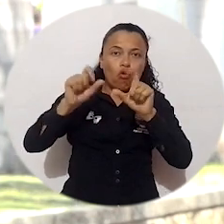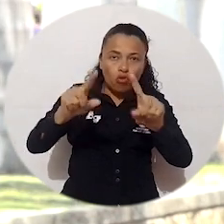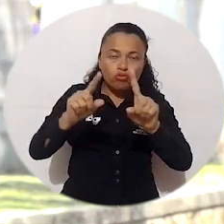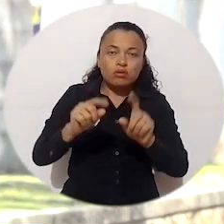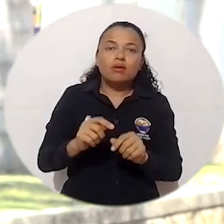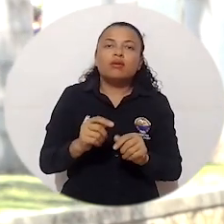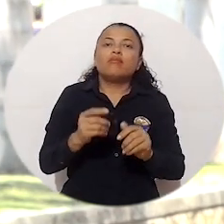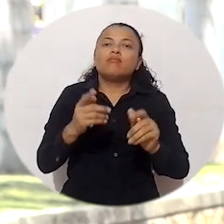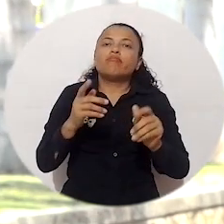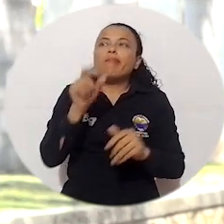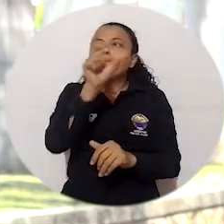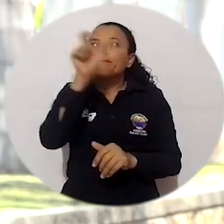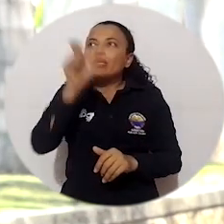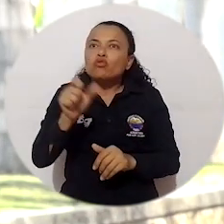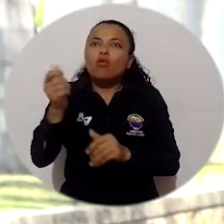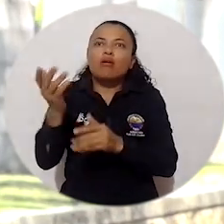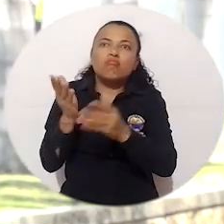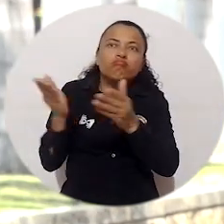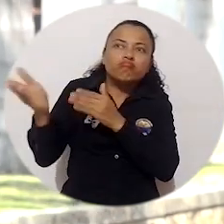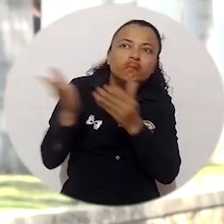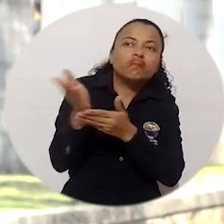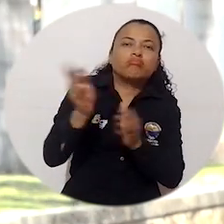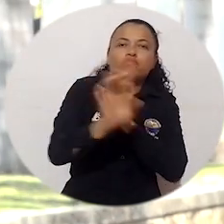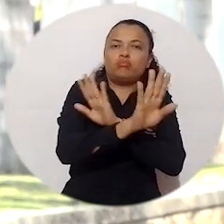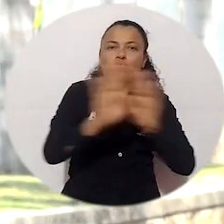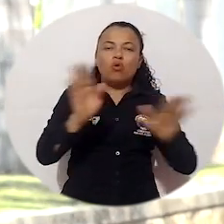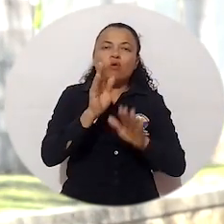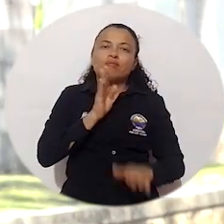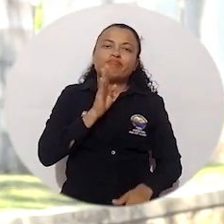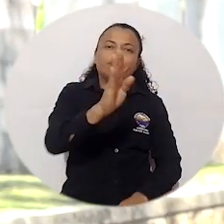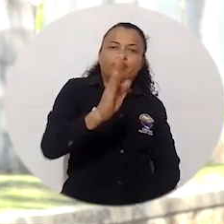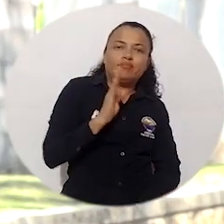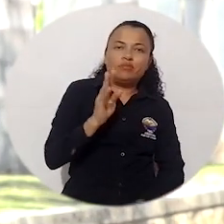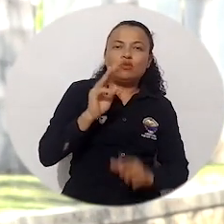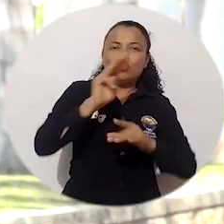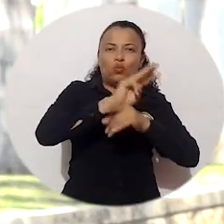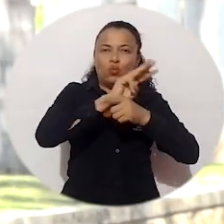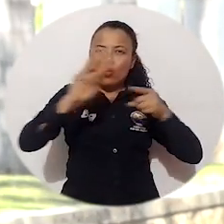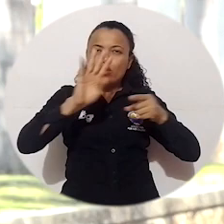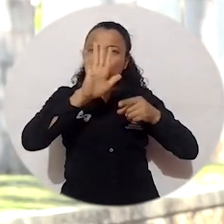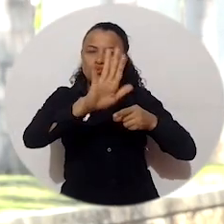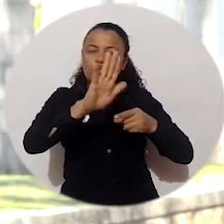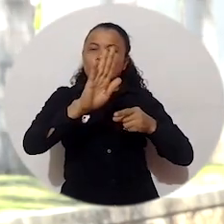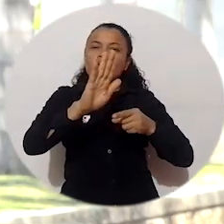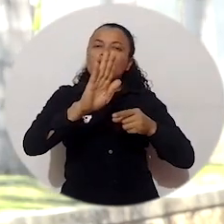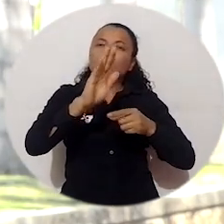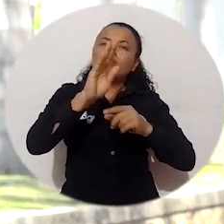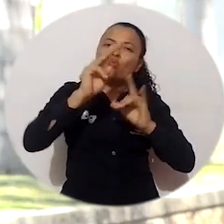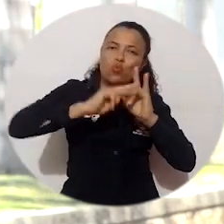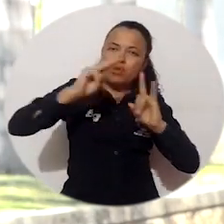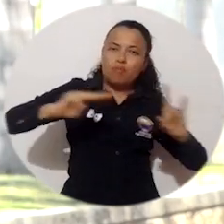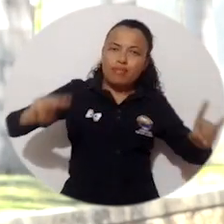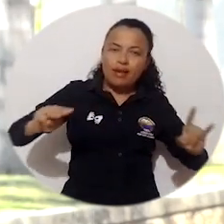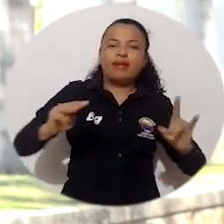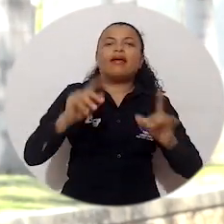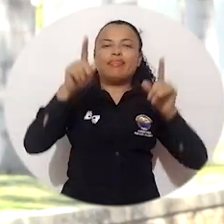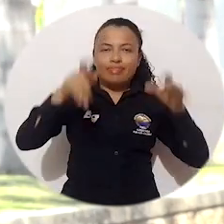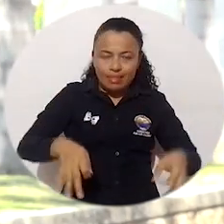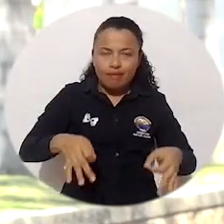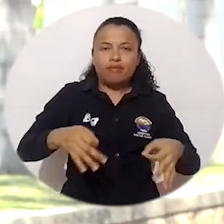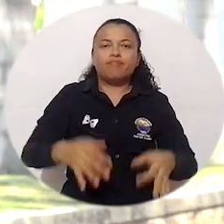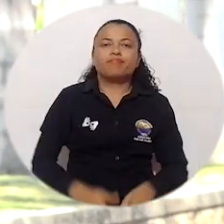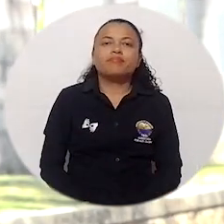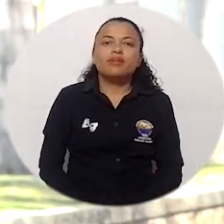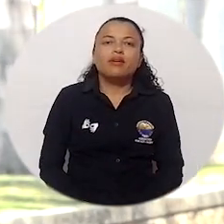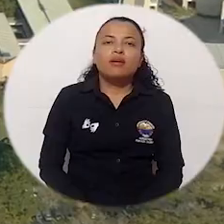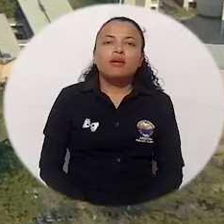-11. Aquí no existen intermediarios, todo se hace a través de la página web de admisiones. Toda la información que quieran saber deberán ser consultada en los canales oficiales